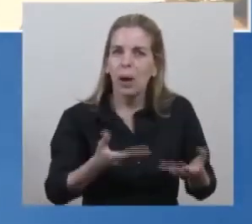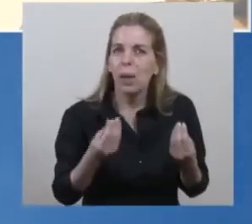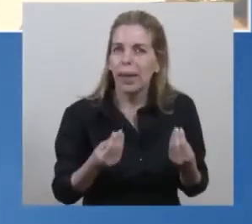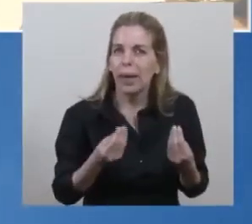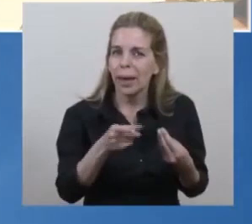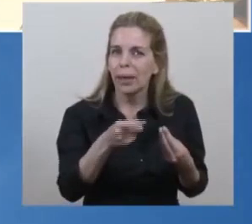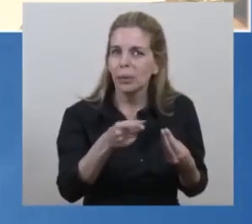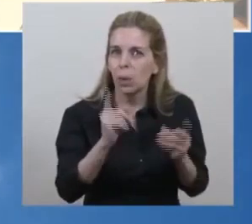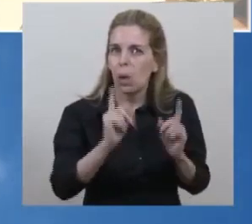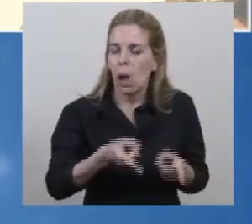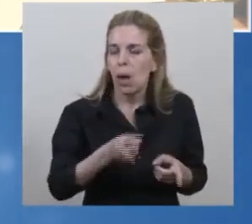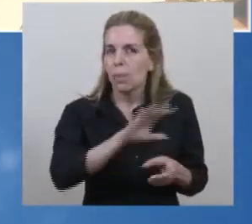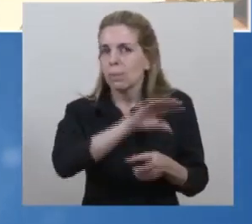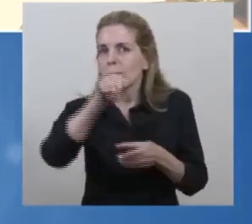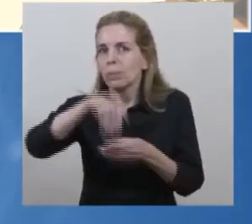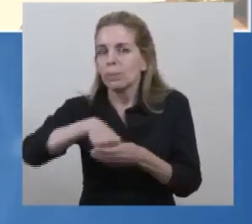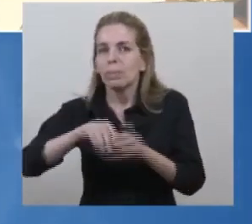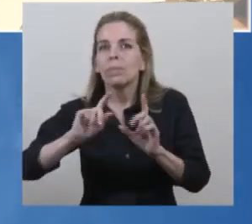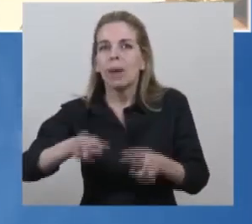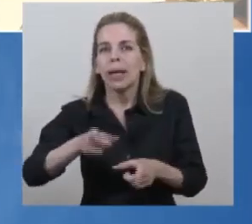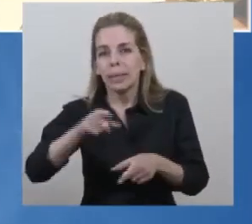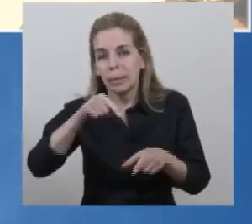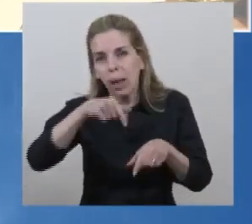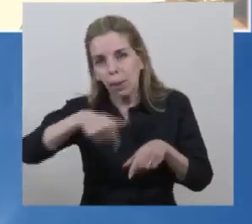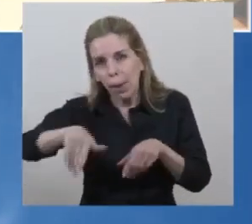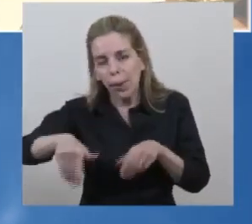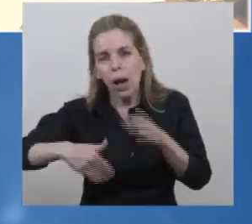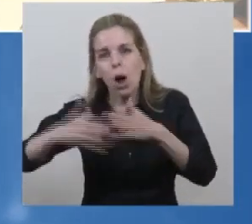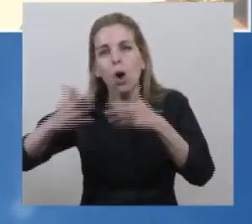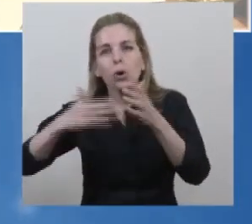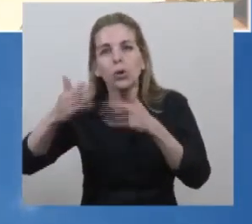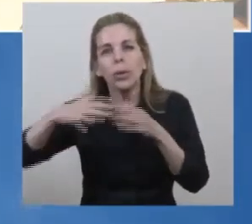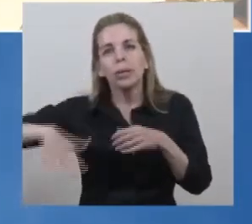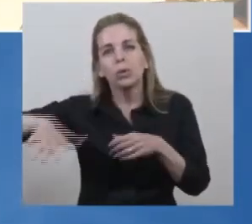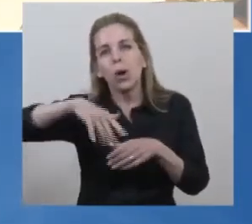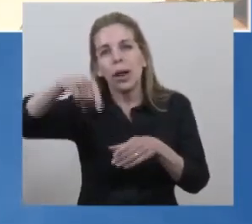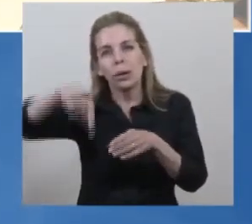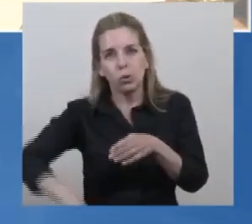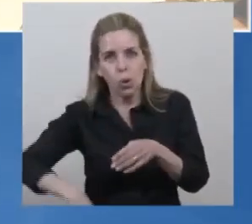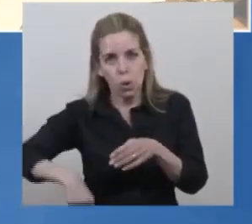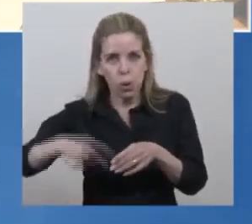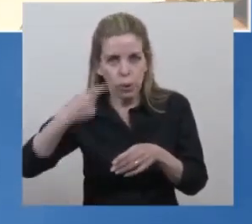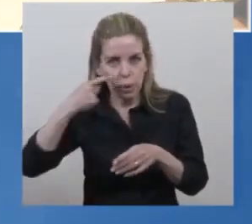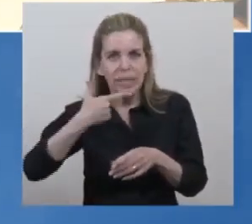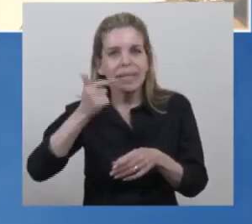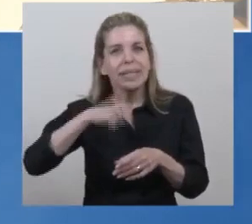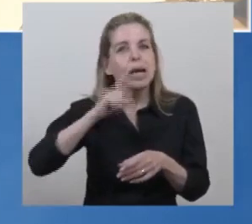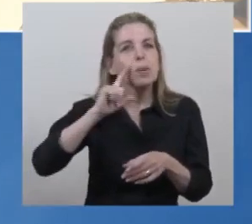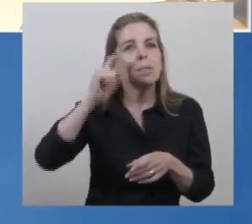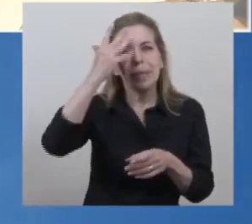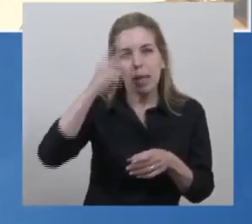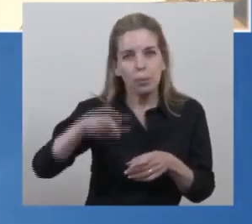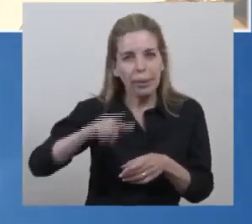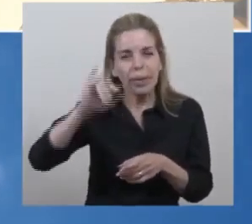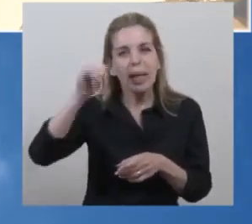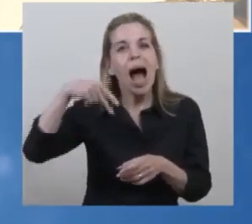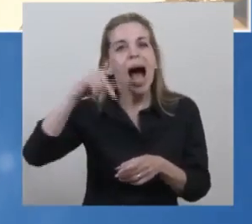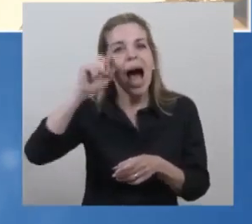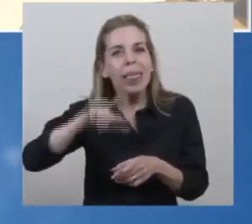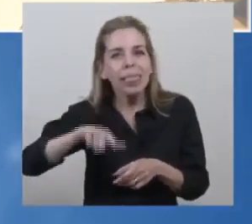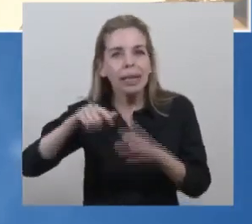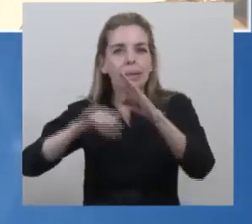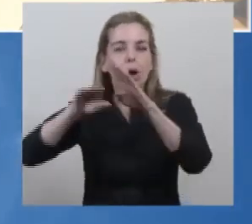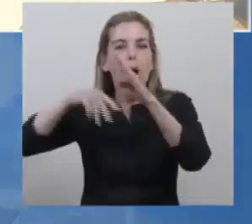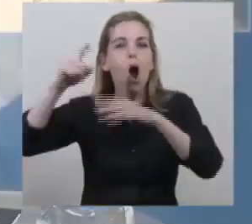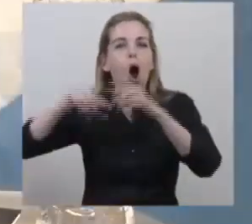con un nuevo hospital que estamos construyendo en la zona sur de la provincia de Neuquén en San Martín de los Andes, un hospital de 12.000 metros cuadrados